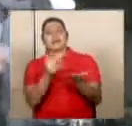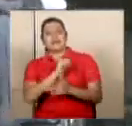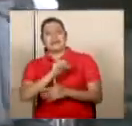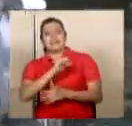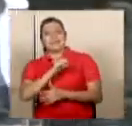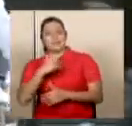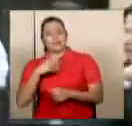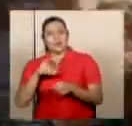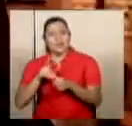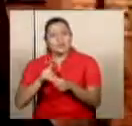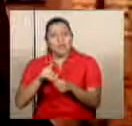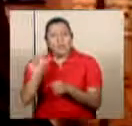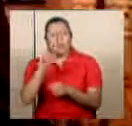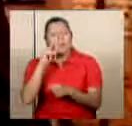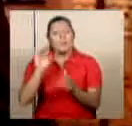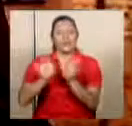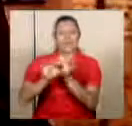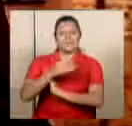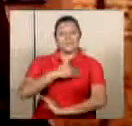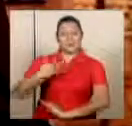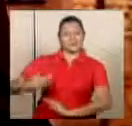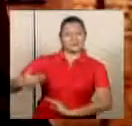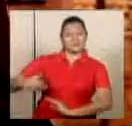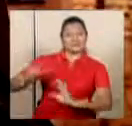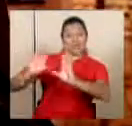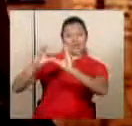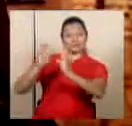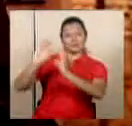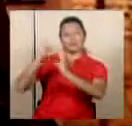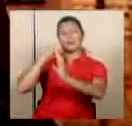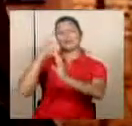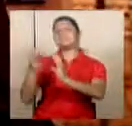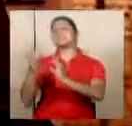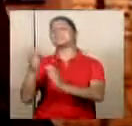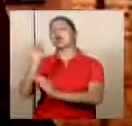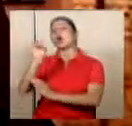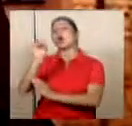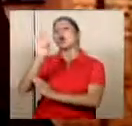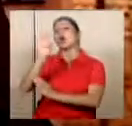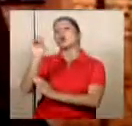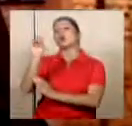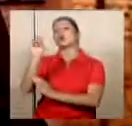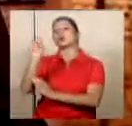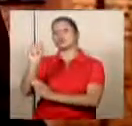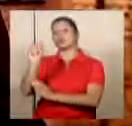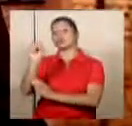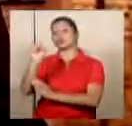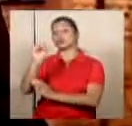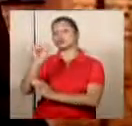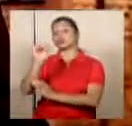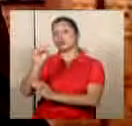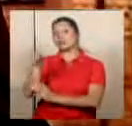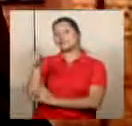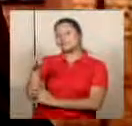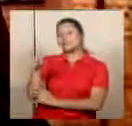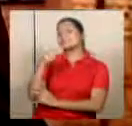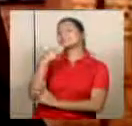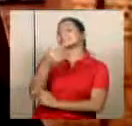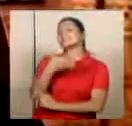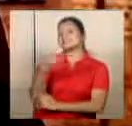diputados como el presidente de la Comisión de Asuntos Hacendarios Otón Solís, quien incluso él destacó y así